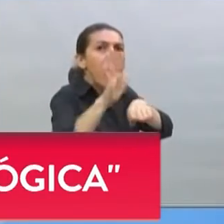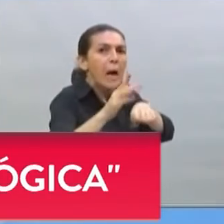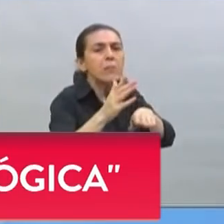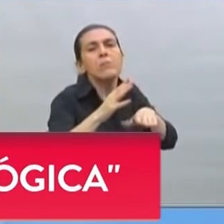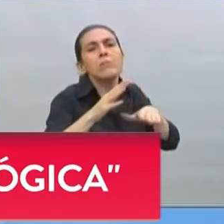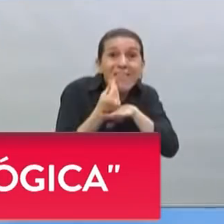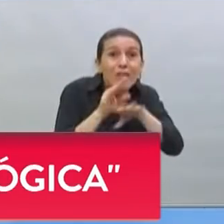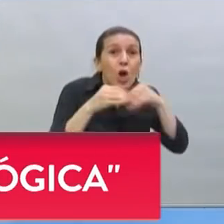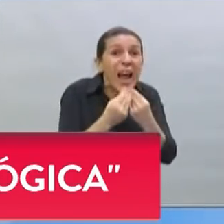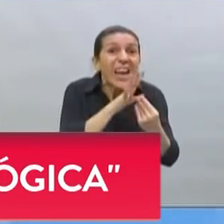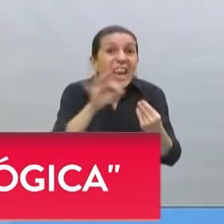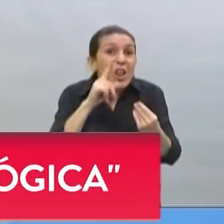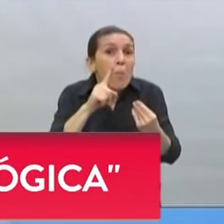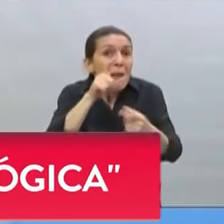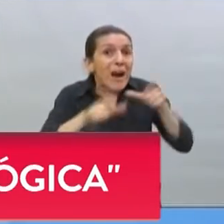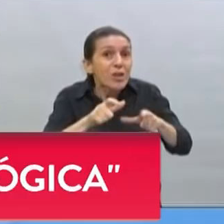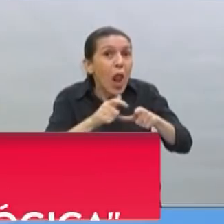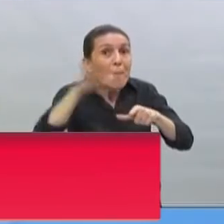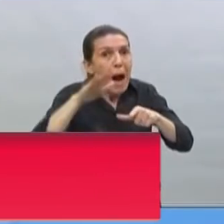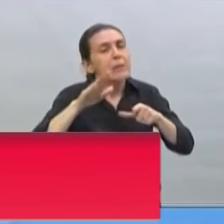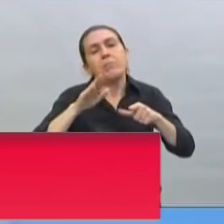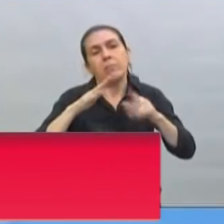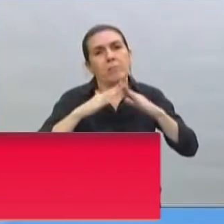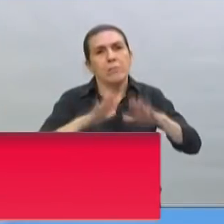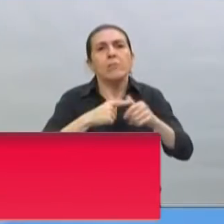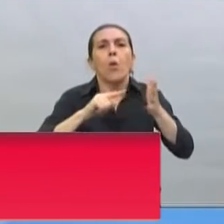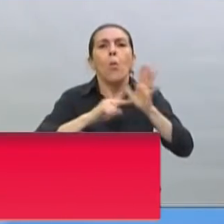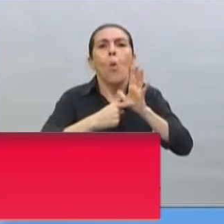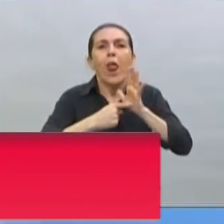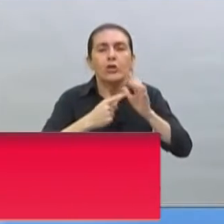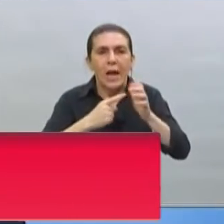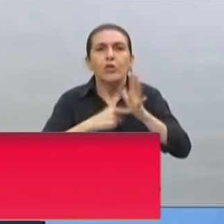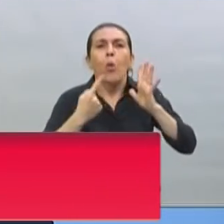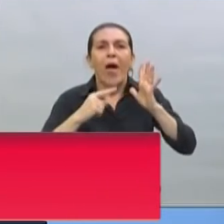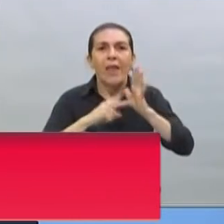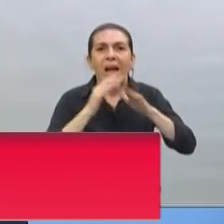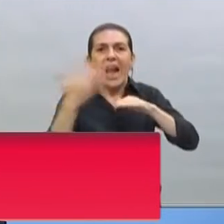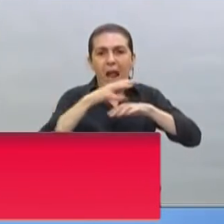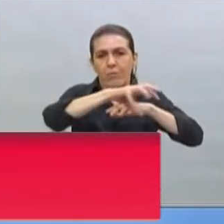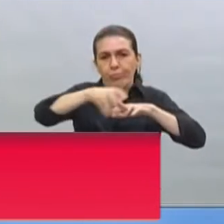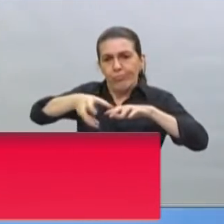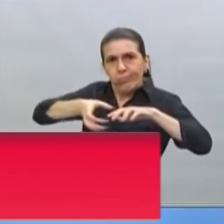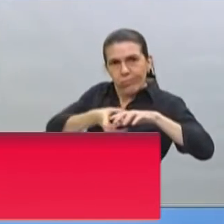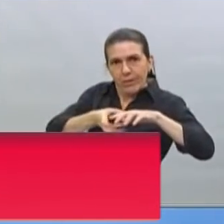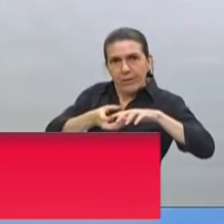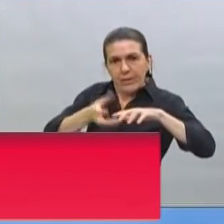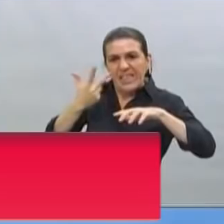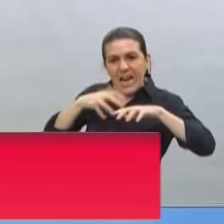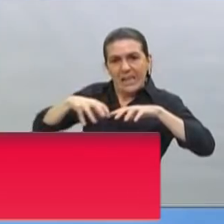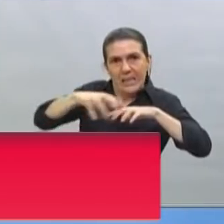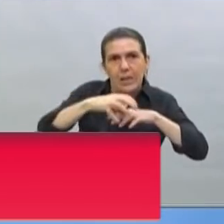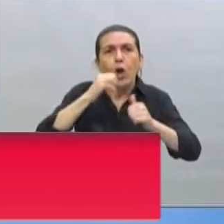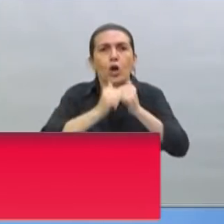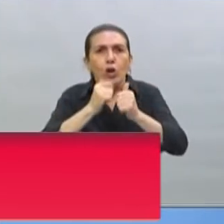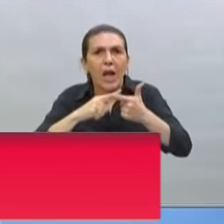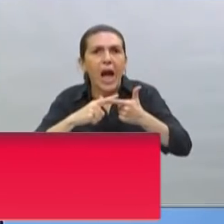como hoy. Esto es Ciudad de Buenos Aires, es Gran Buenos Aires en sus tres cordones, esto es Rosario y Gran